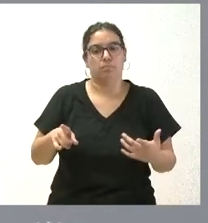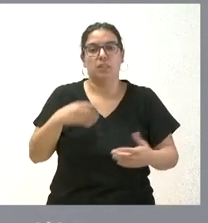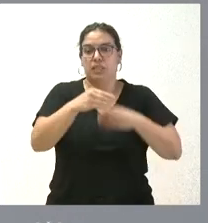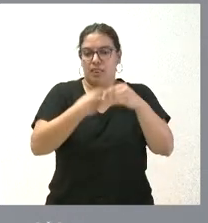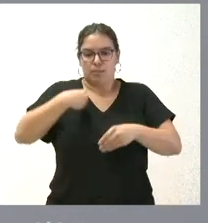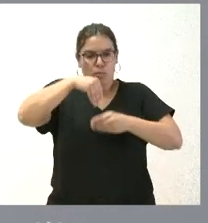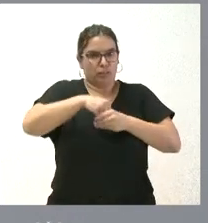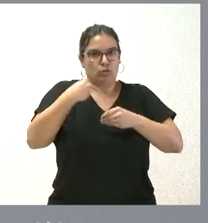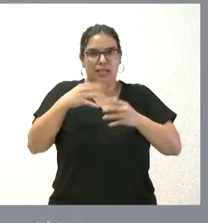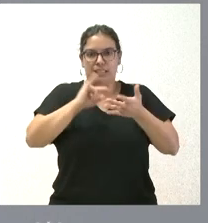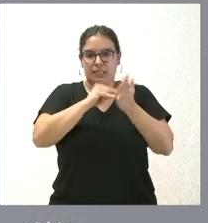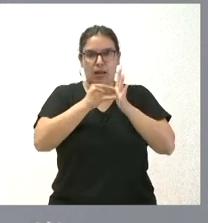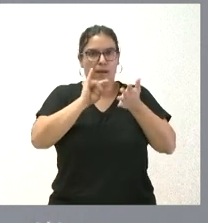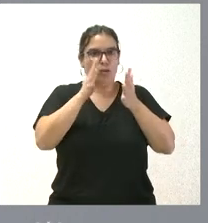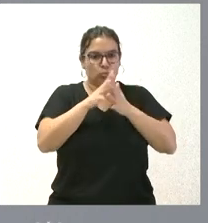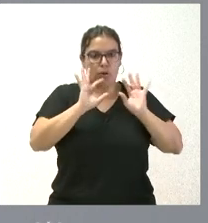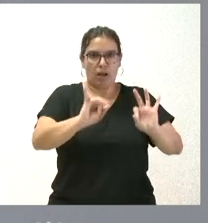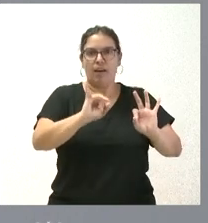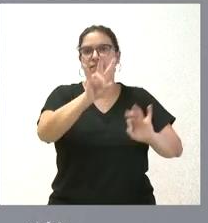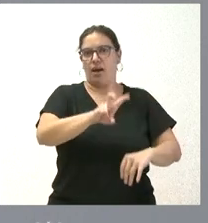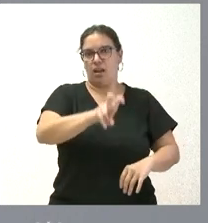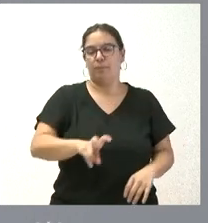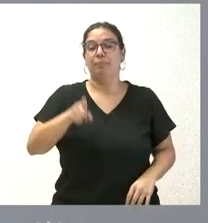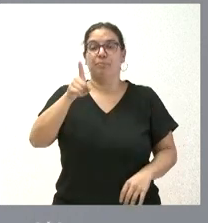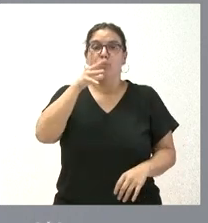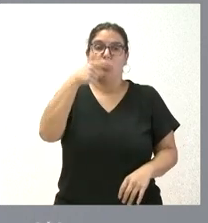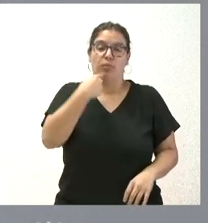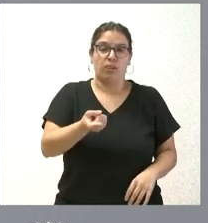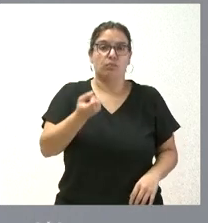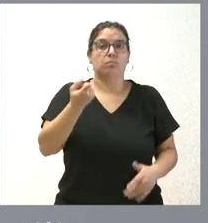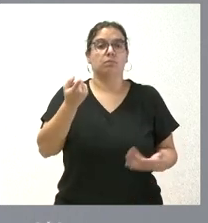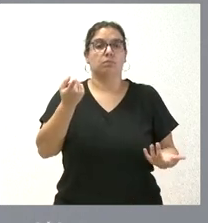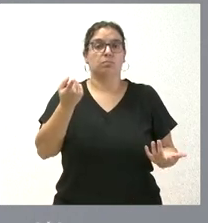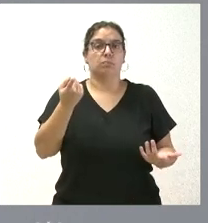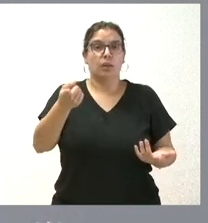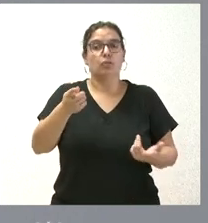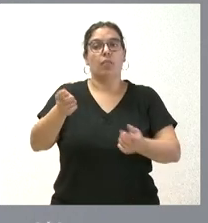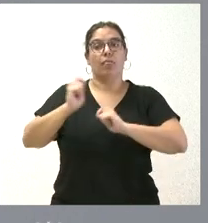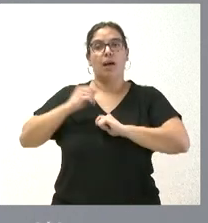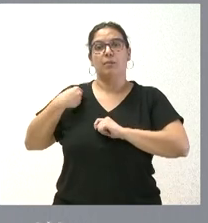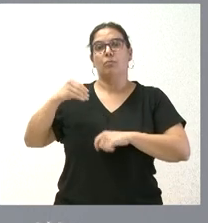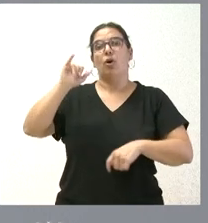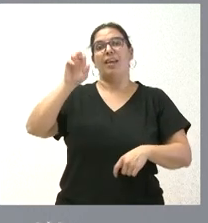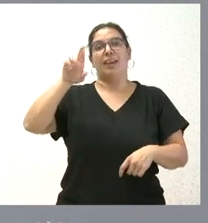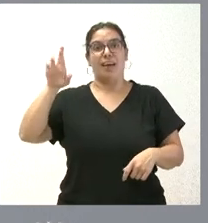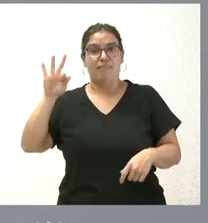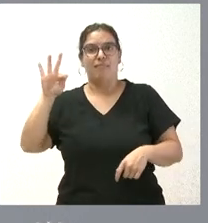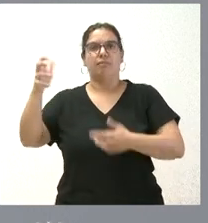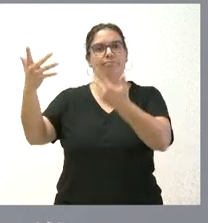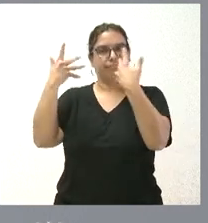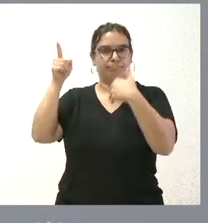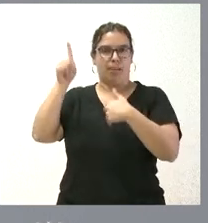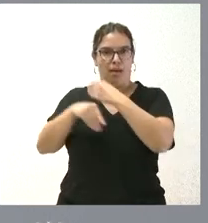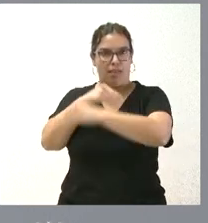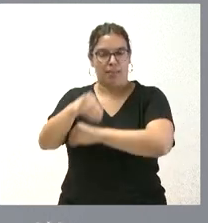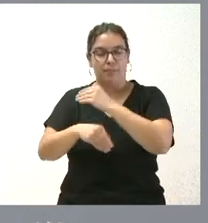de los empleados públicos. Esto es lo que, por otra parte, le señalo que nos impulsa a hacer la AIREF. Se incorporarán a estos planes